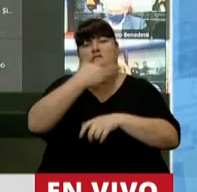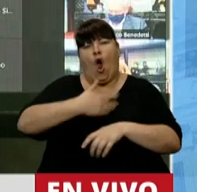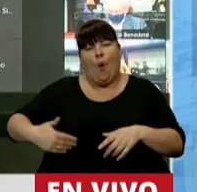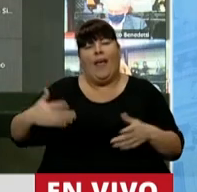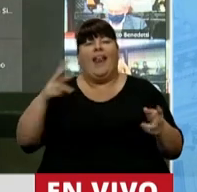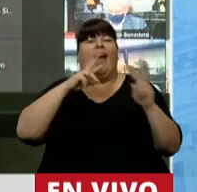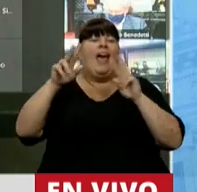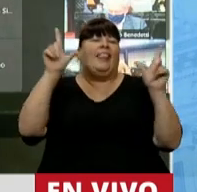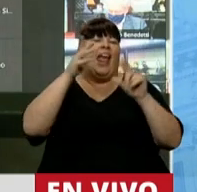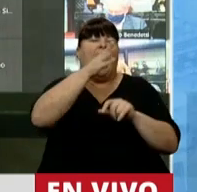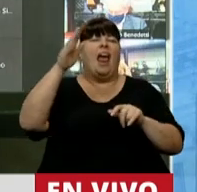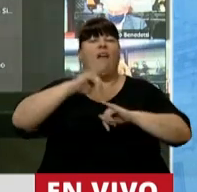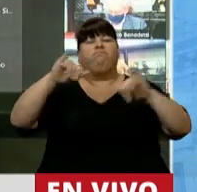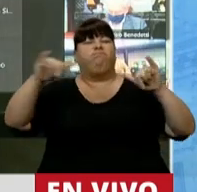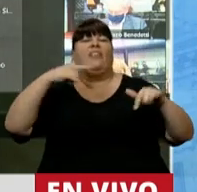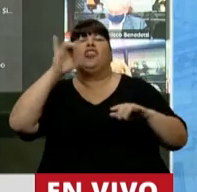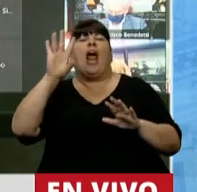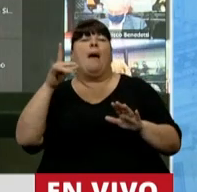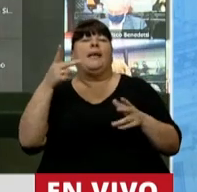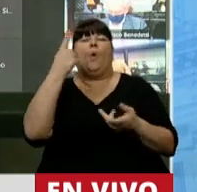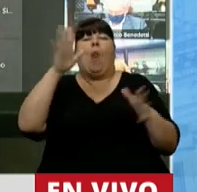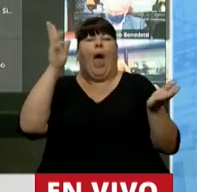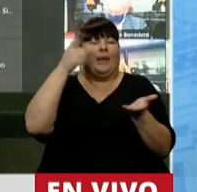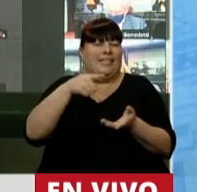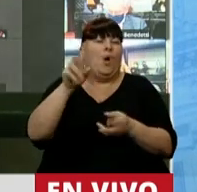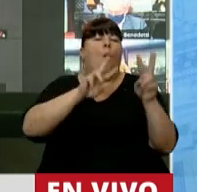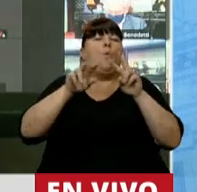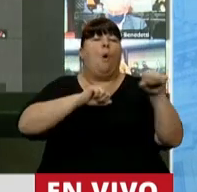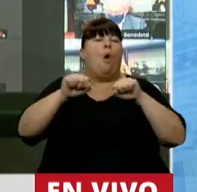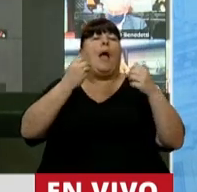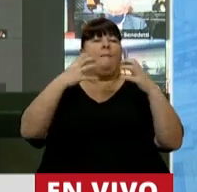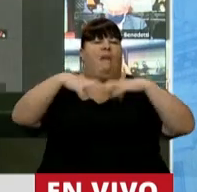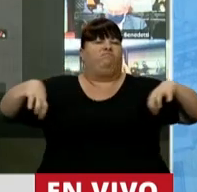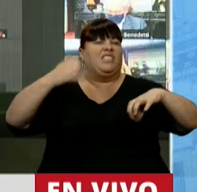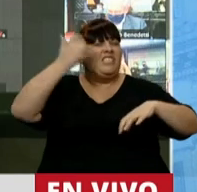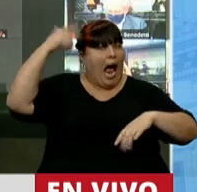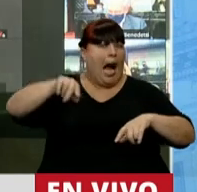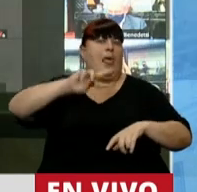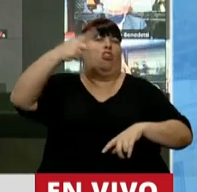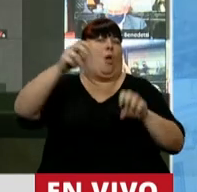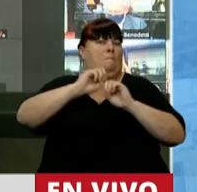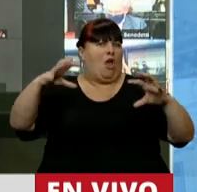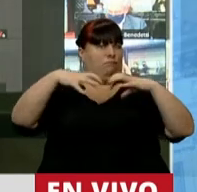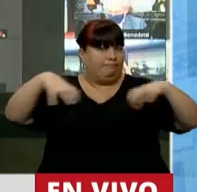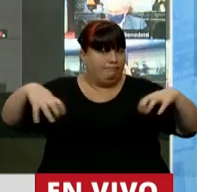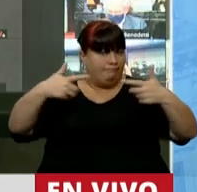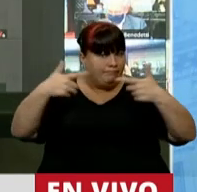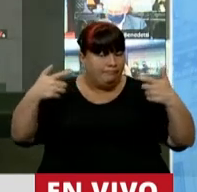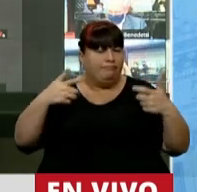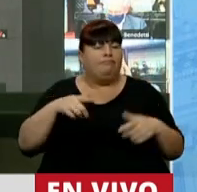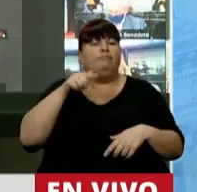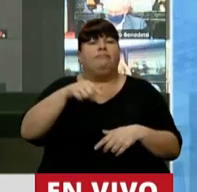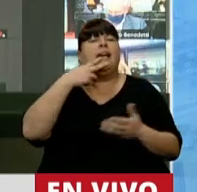pregonan en los distintos medios y así profundizar la grieta ya existente en nuestro país. Este es un impuesto que va